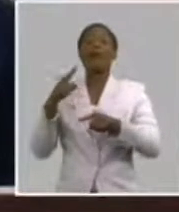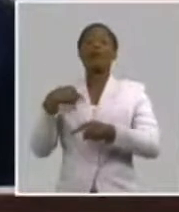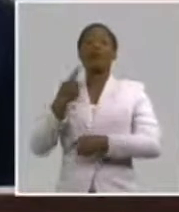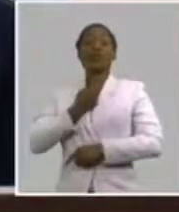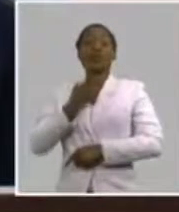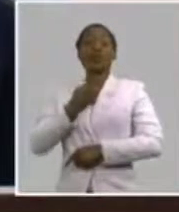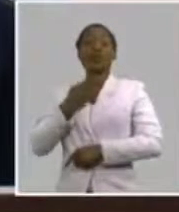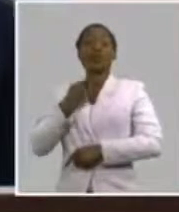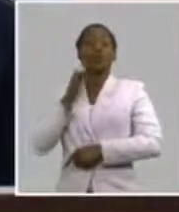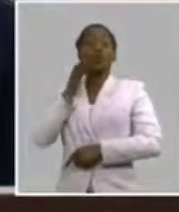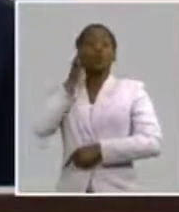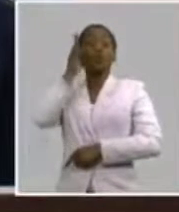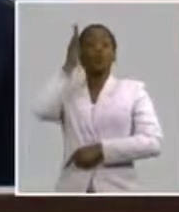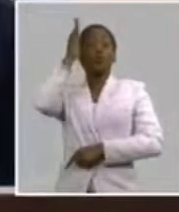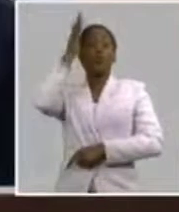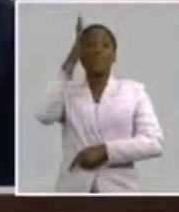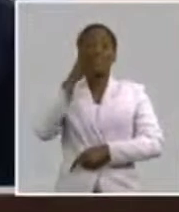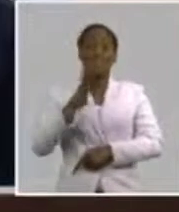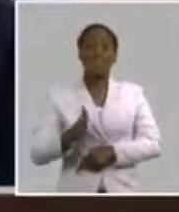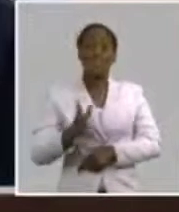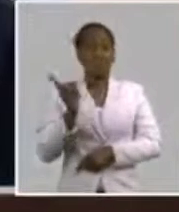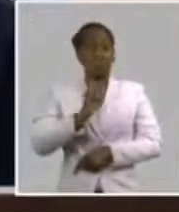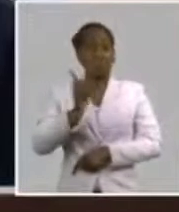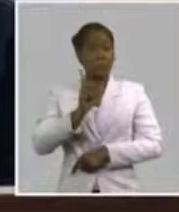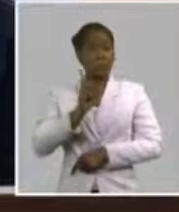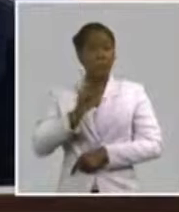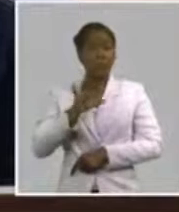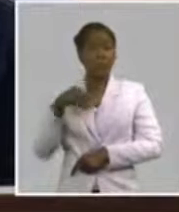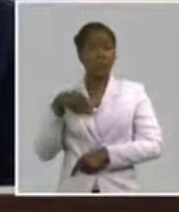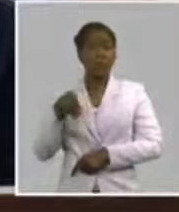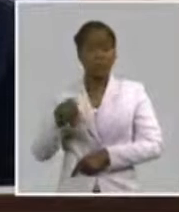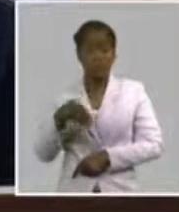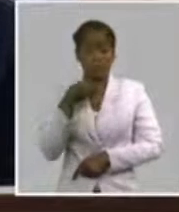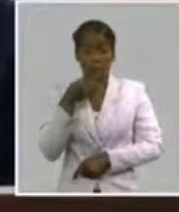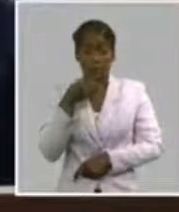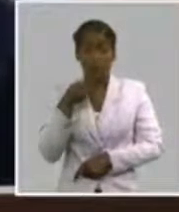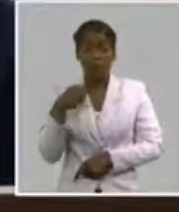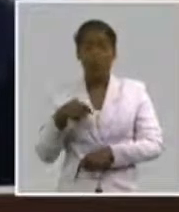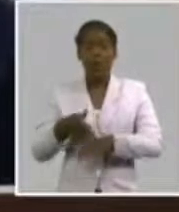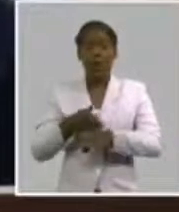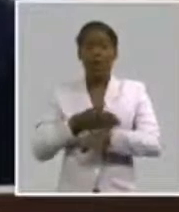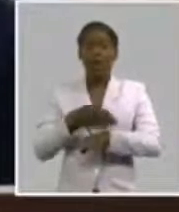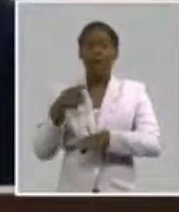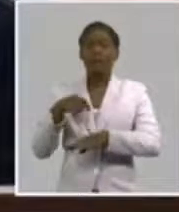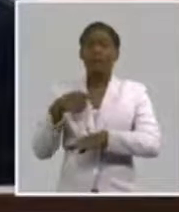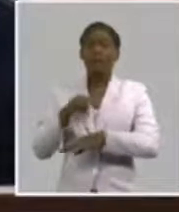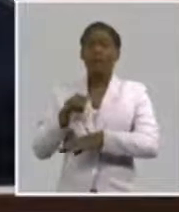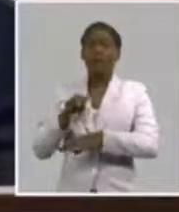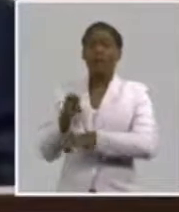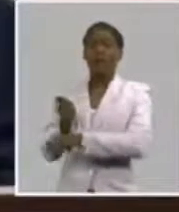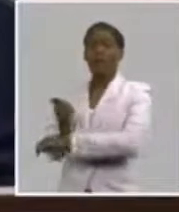Una de las cosas que más deja de decir del desempeño de un cuadro, es cuando un cuadro te dice que no tienes reservas.